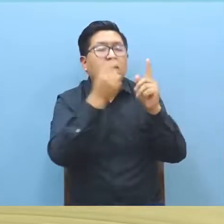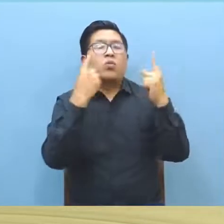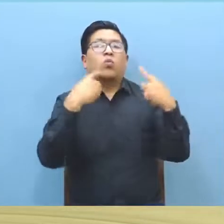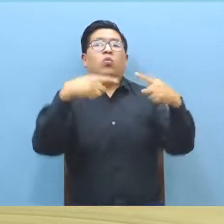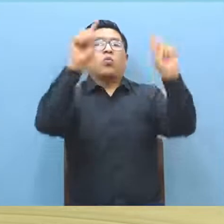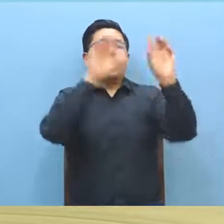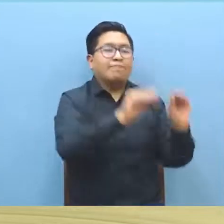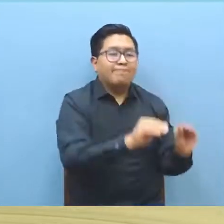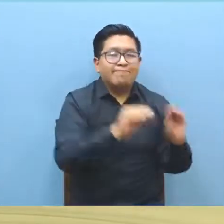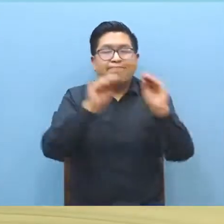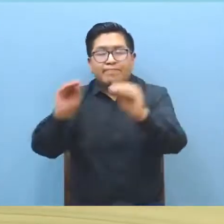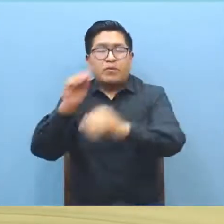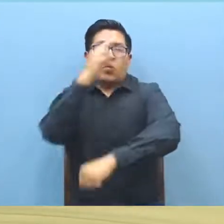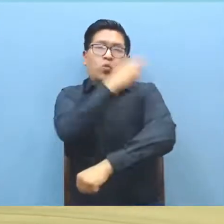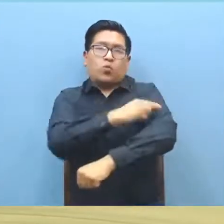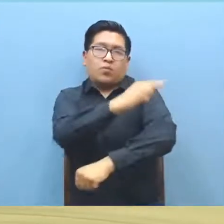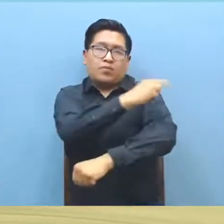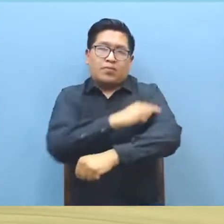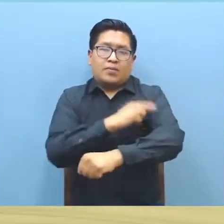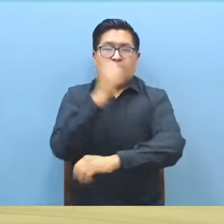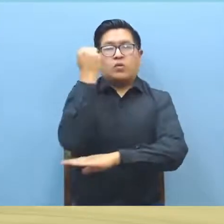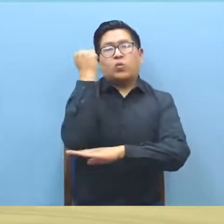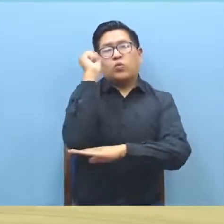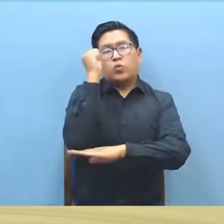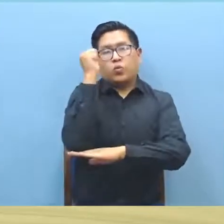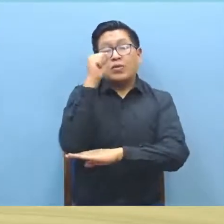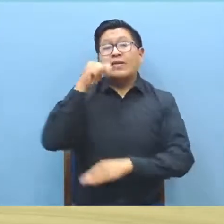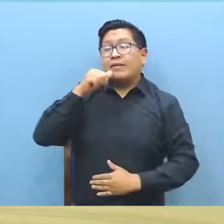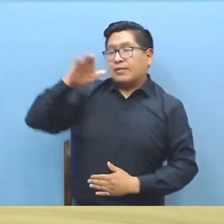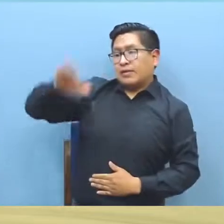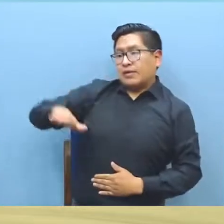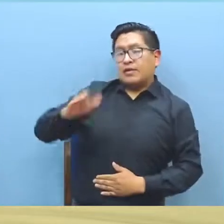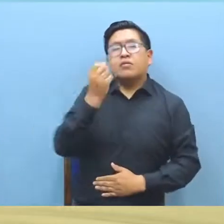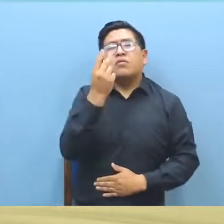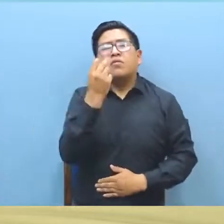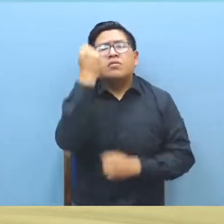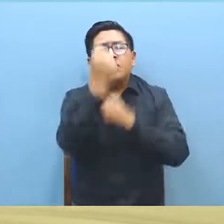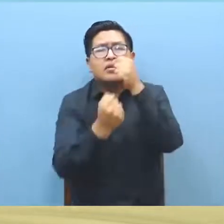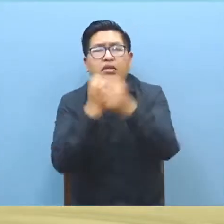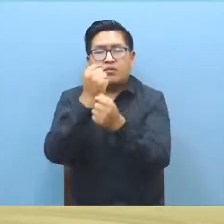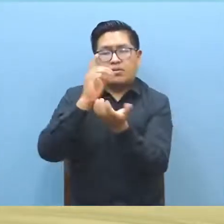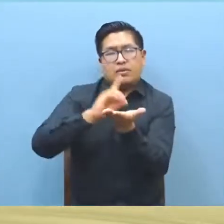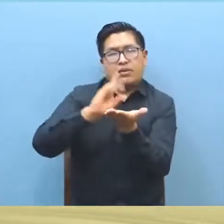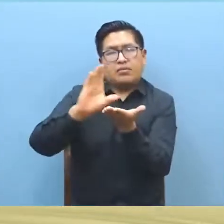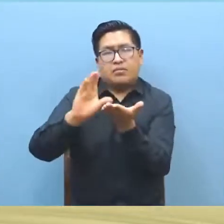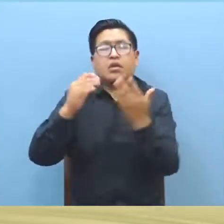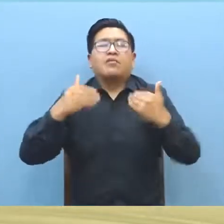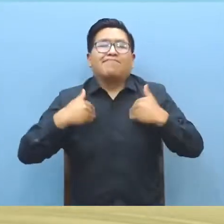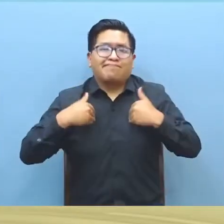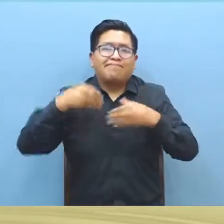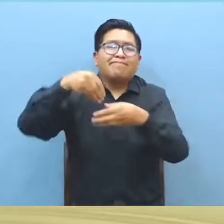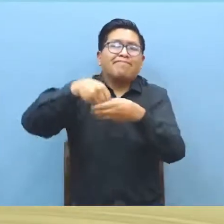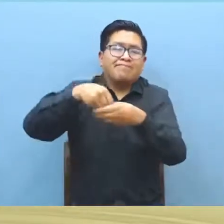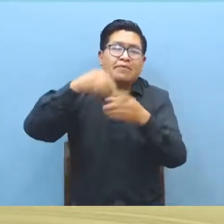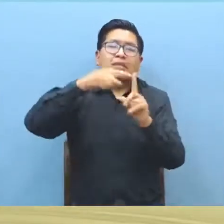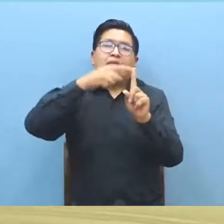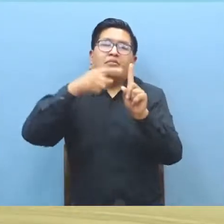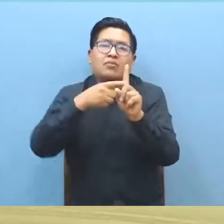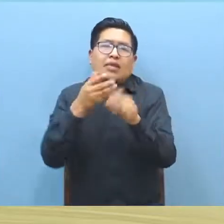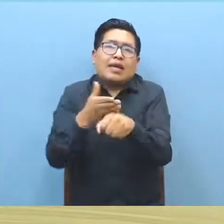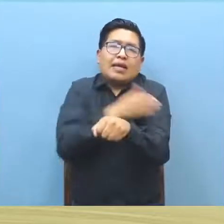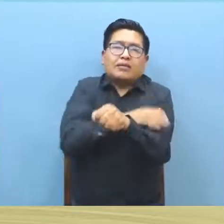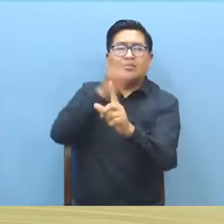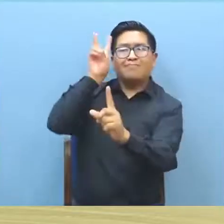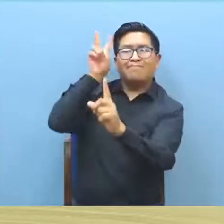hospitalario de la ciudad de Sucre de una niña de 12 años de edad con discapacidad en situación de embarazo a consecuencia de un delito de